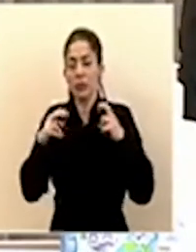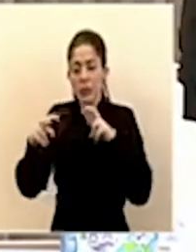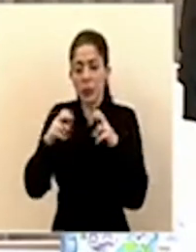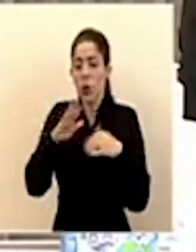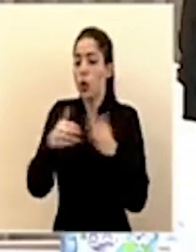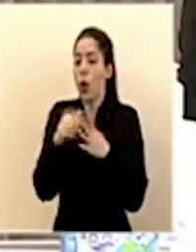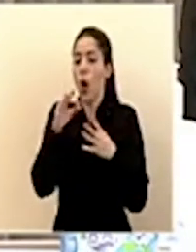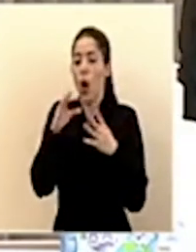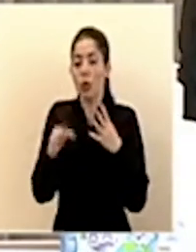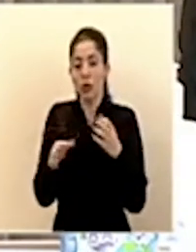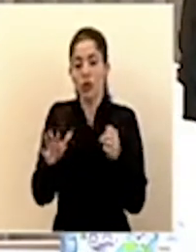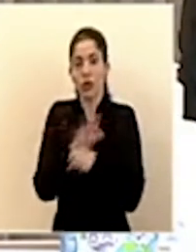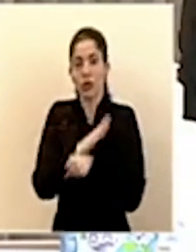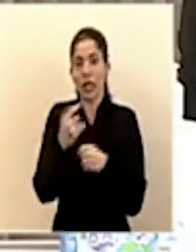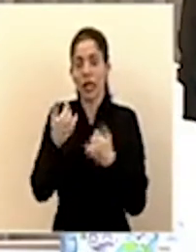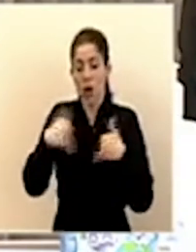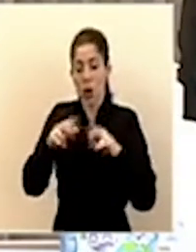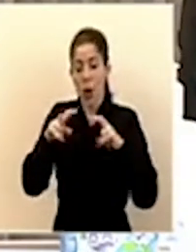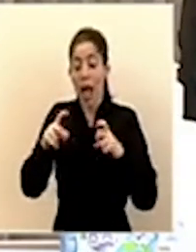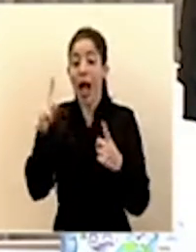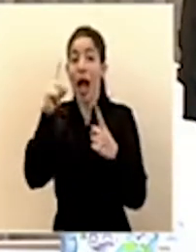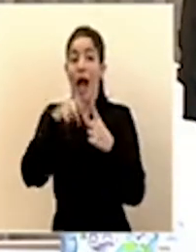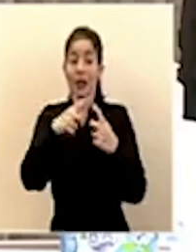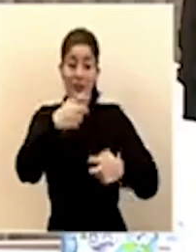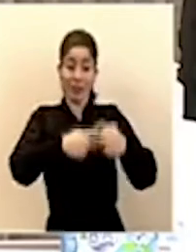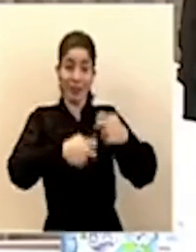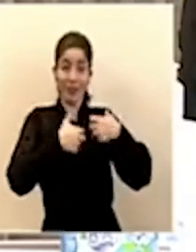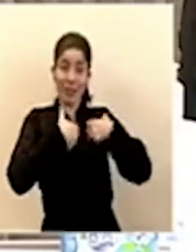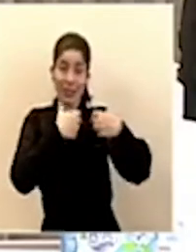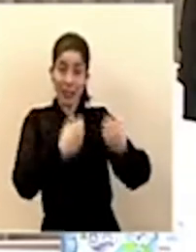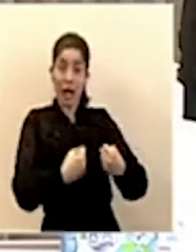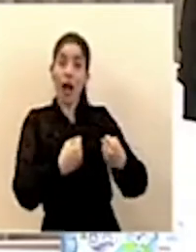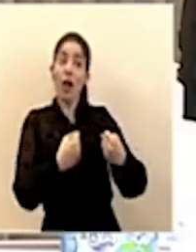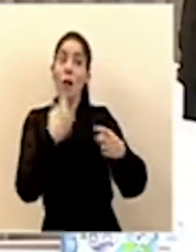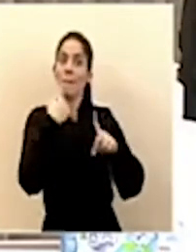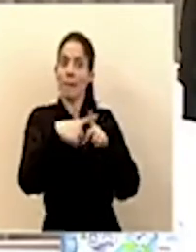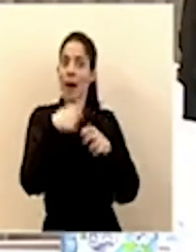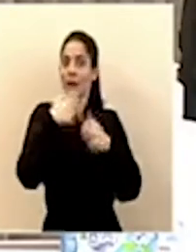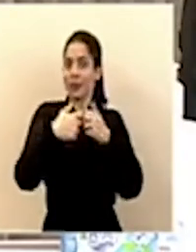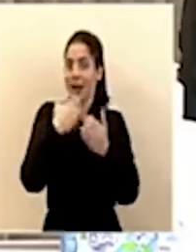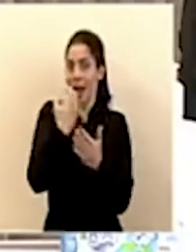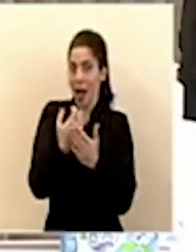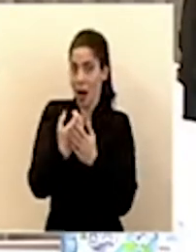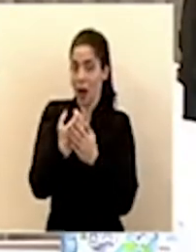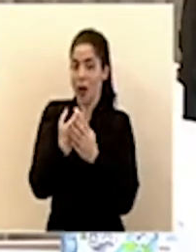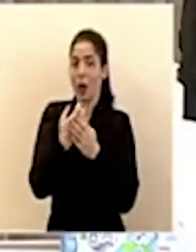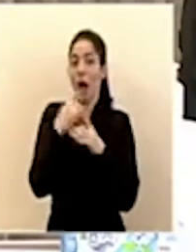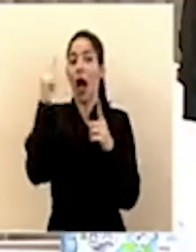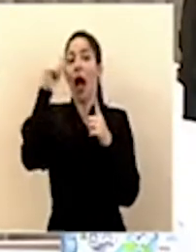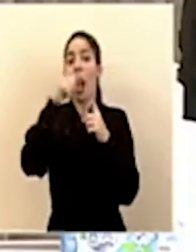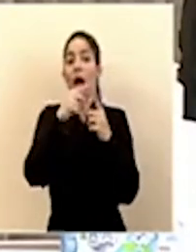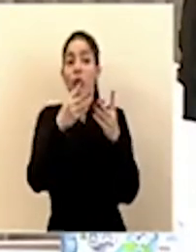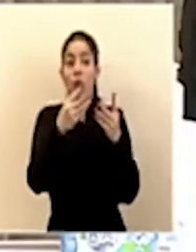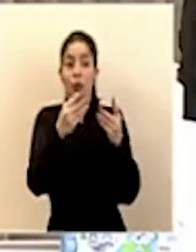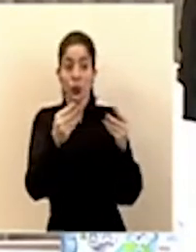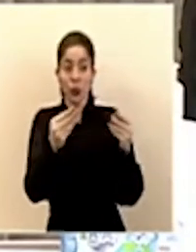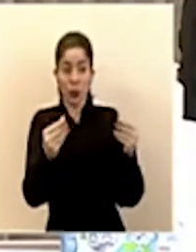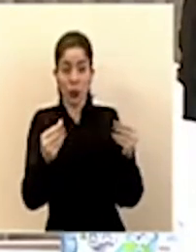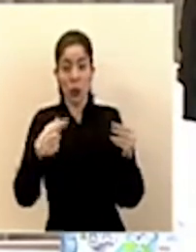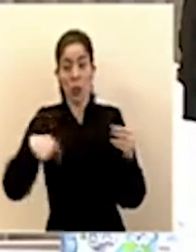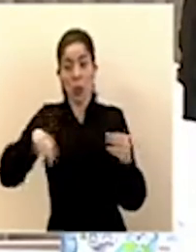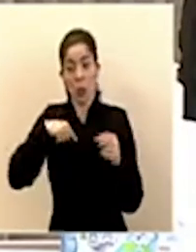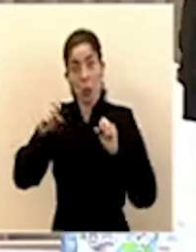de salud y que está causando una crisis económica, amaine, hasta que podamos despegar.